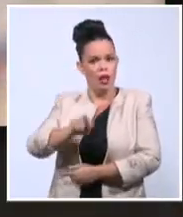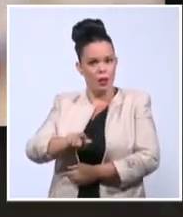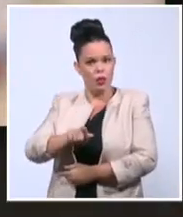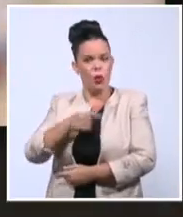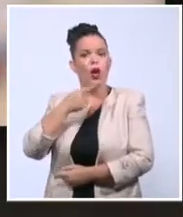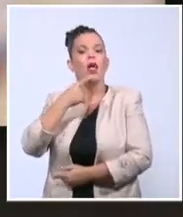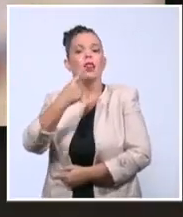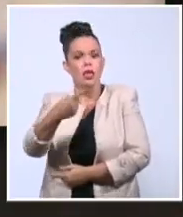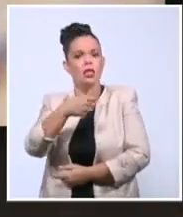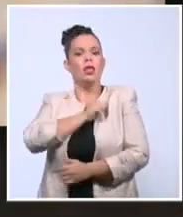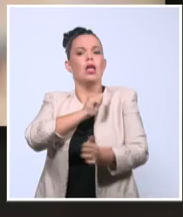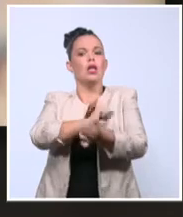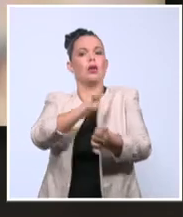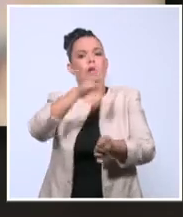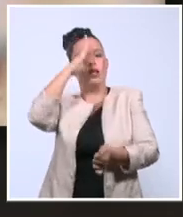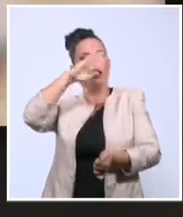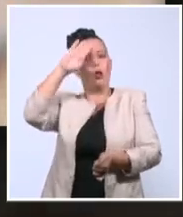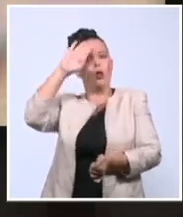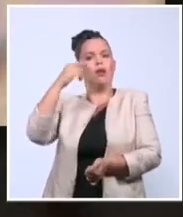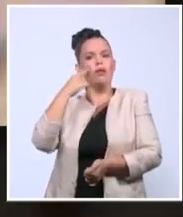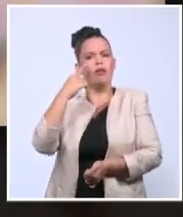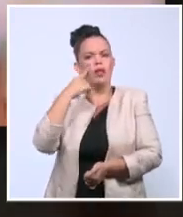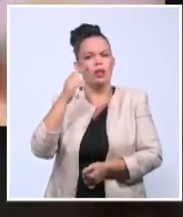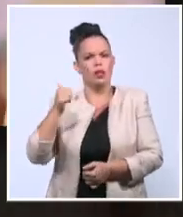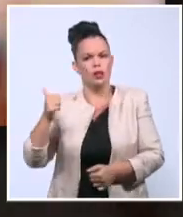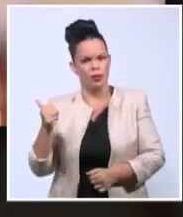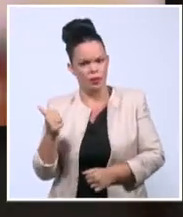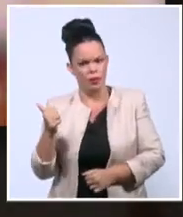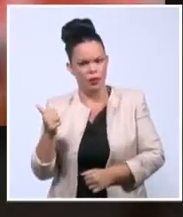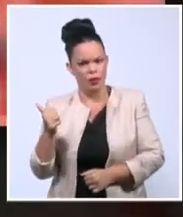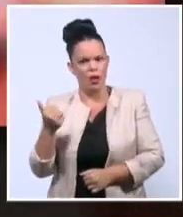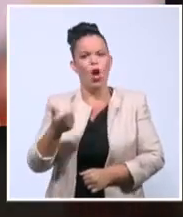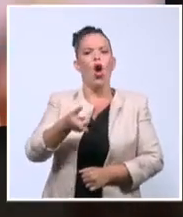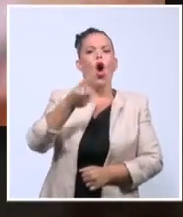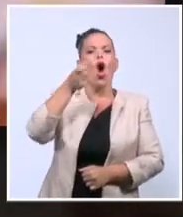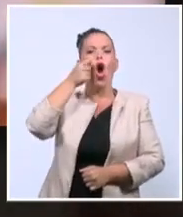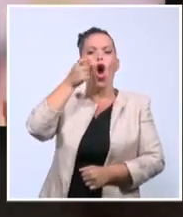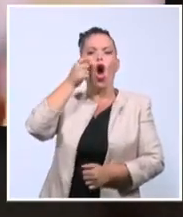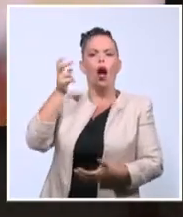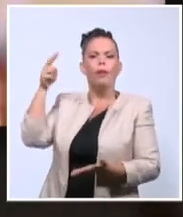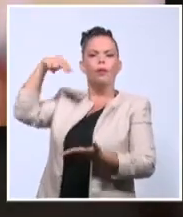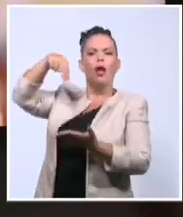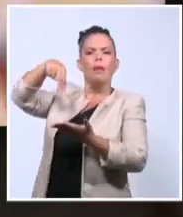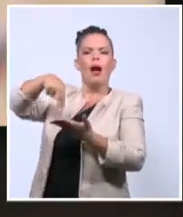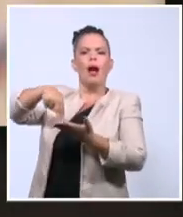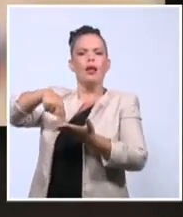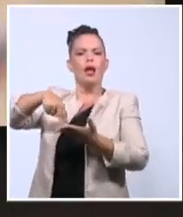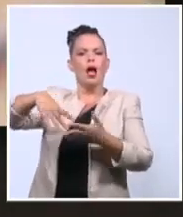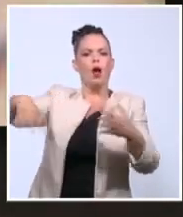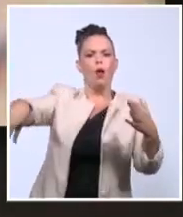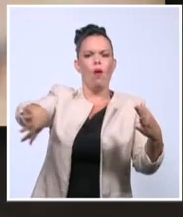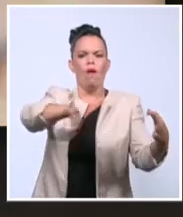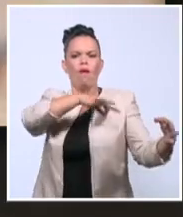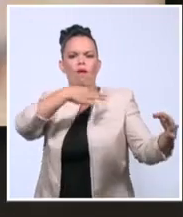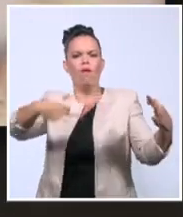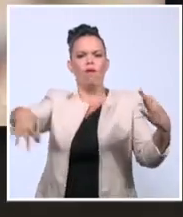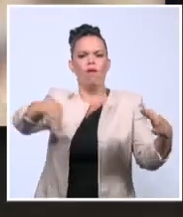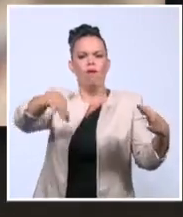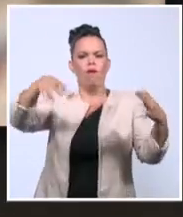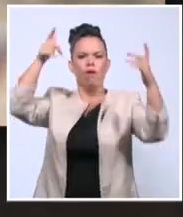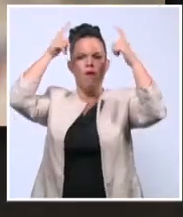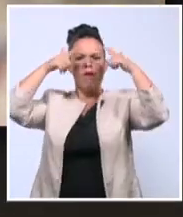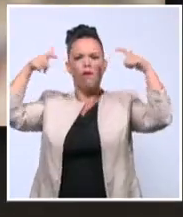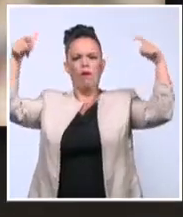Note un detalle. Aquí hay un hombre vestido de mariachi que está al lado, lo ven, que está cantando, tiene un instrumento en la mano. Es un